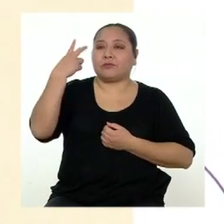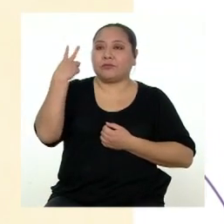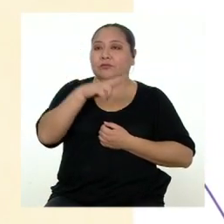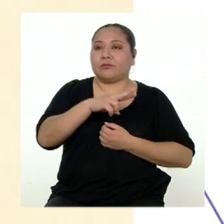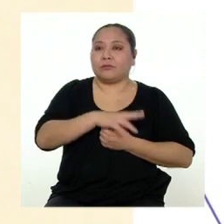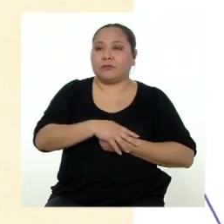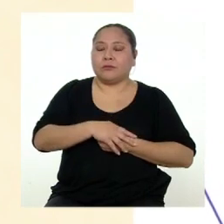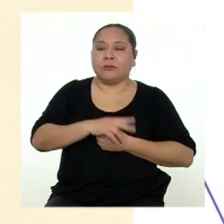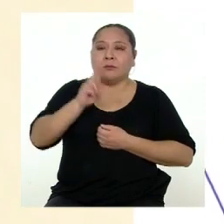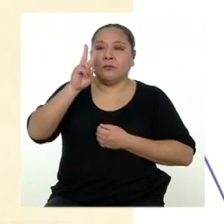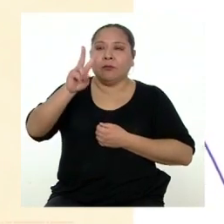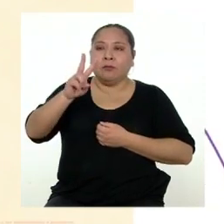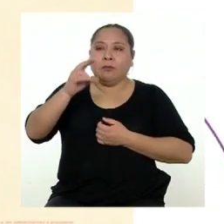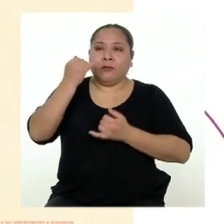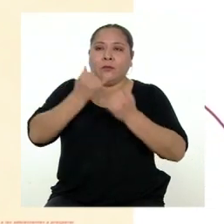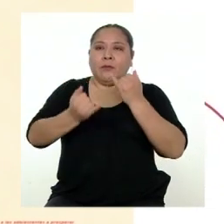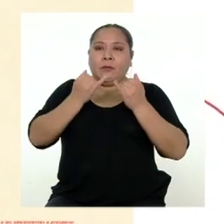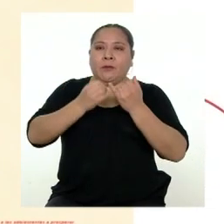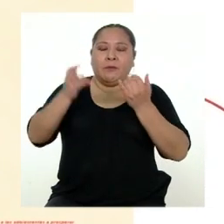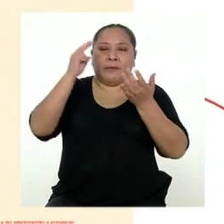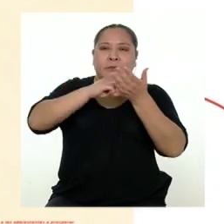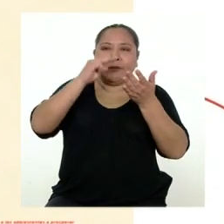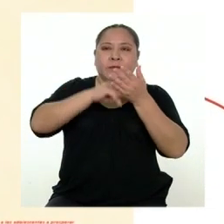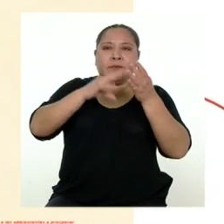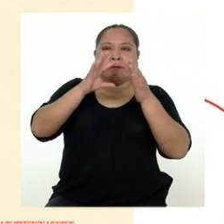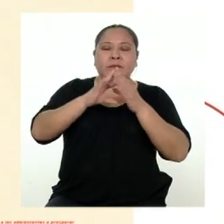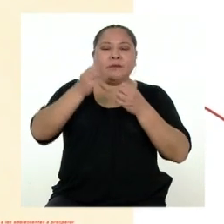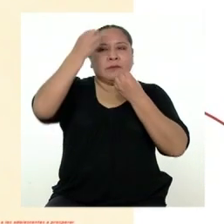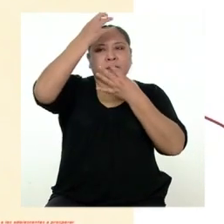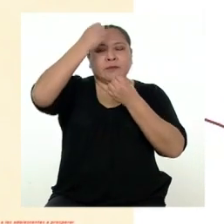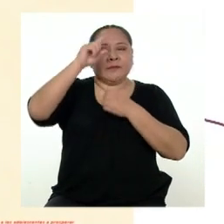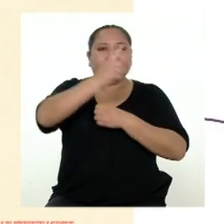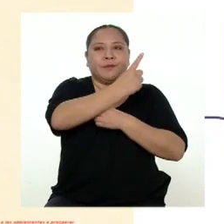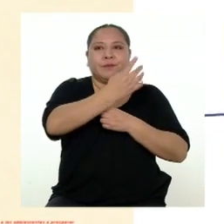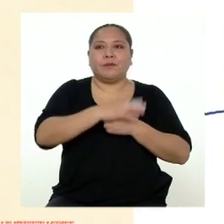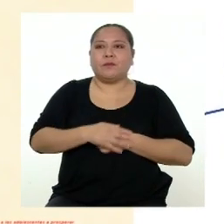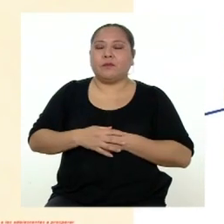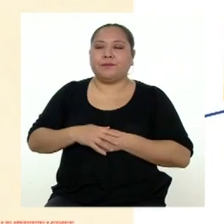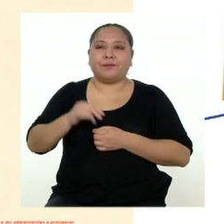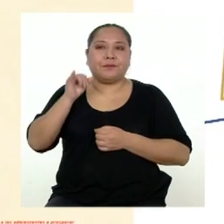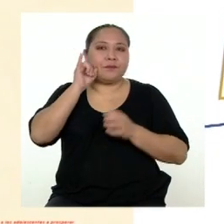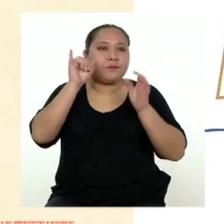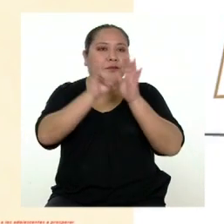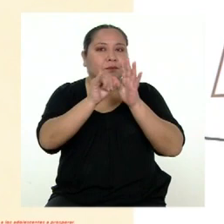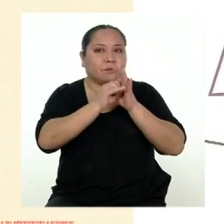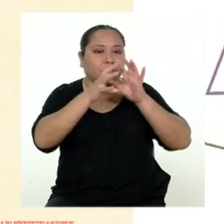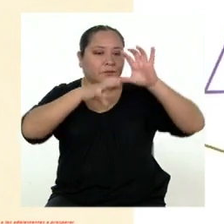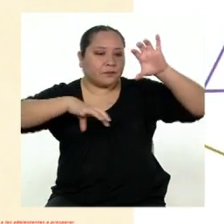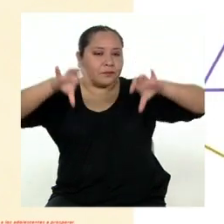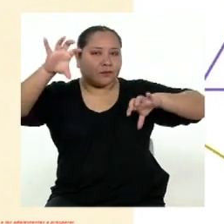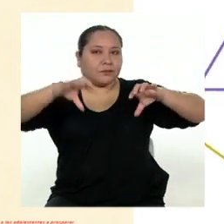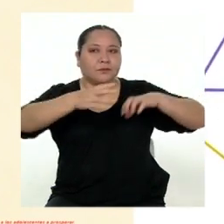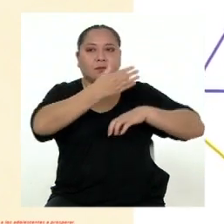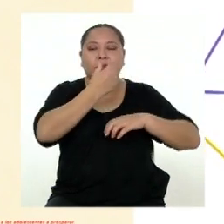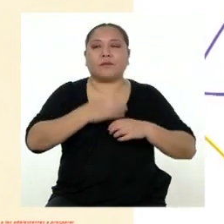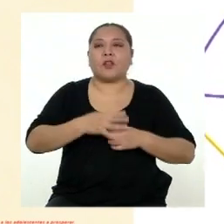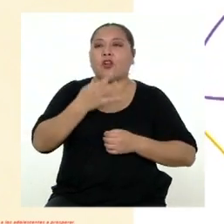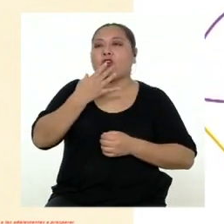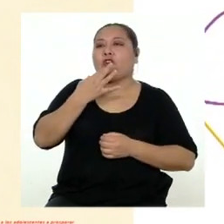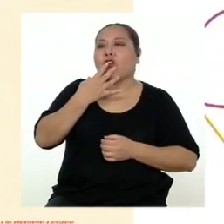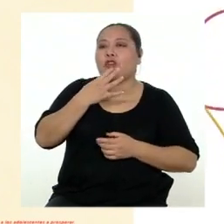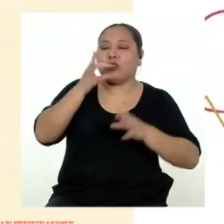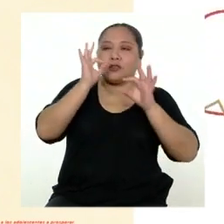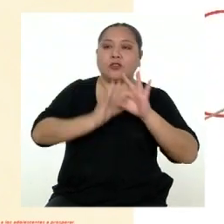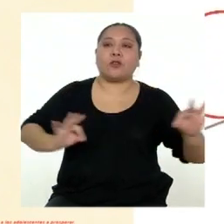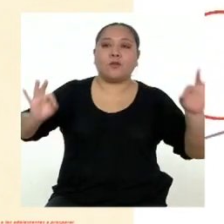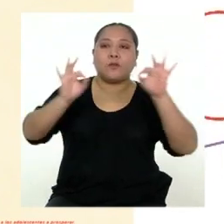a la vista es que en las dos últimas hay más información que en la primera y los recursos visuales se han usado de mejor manera. Los colores juegan un